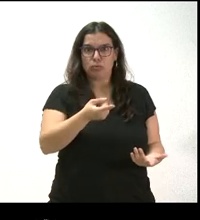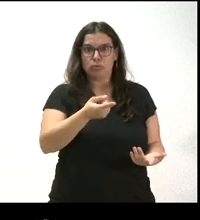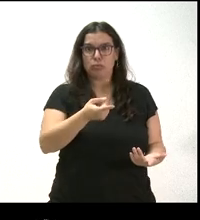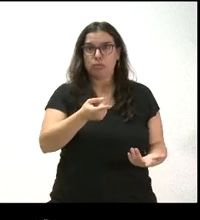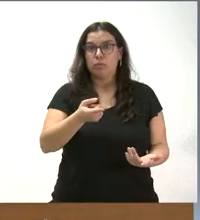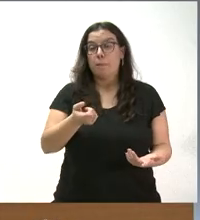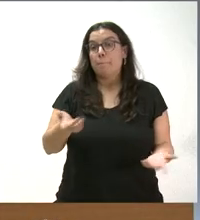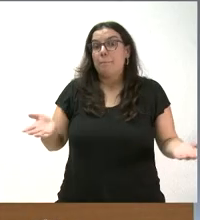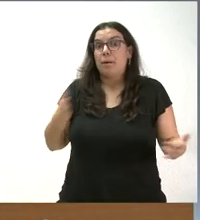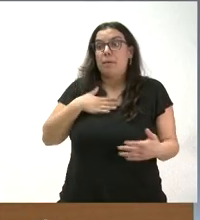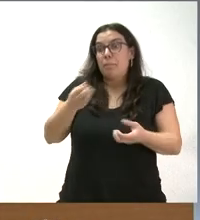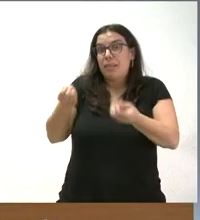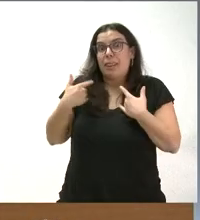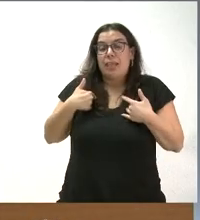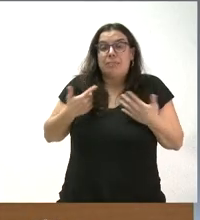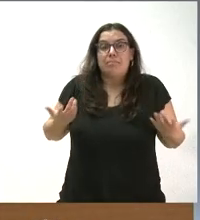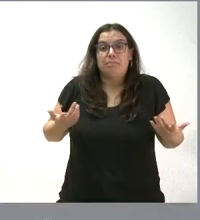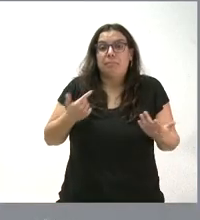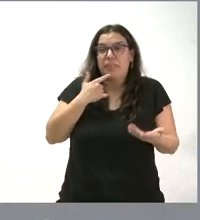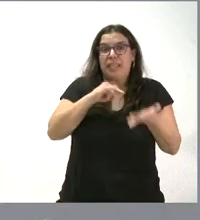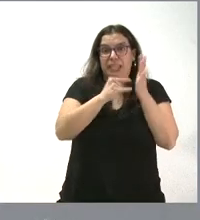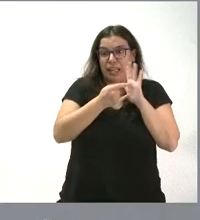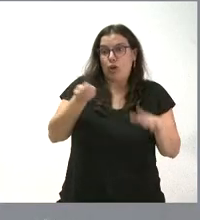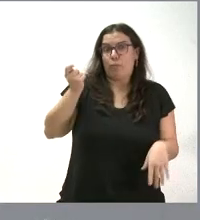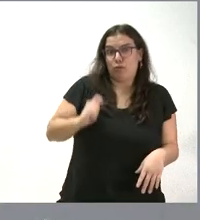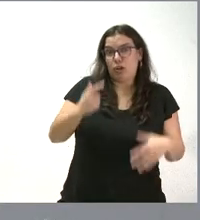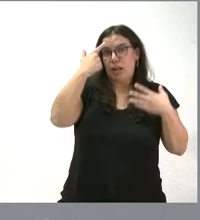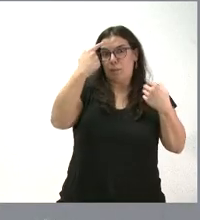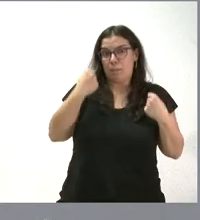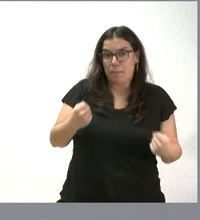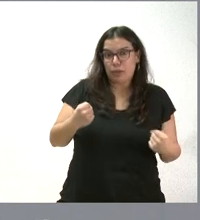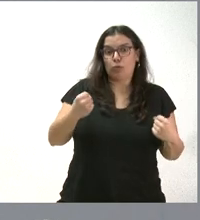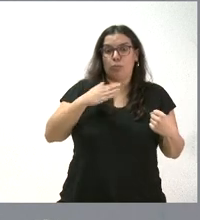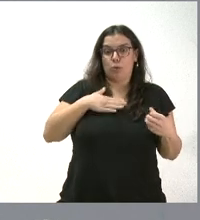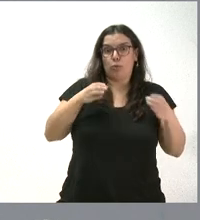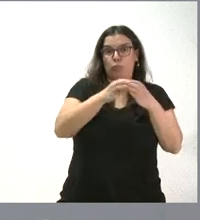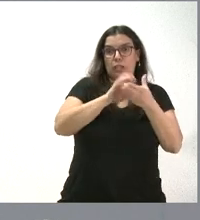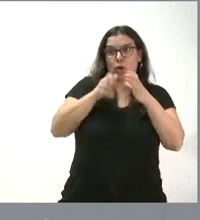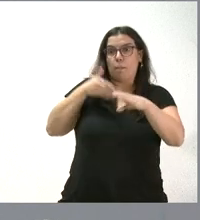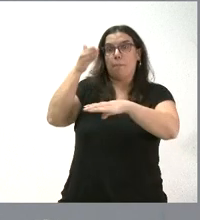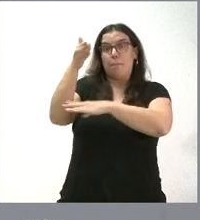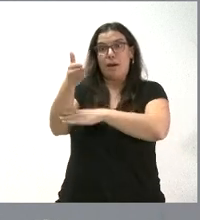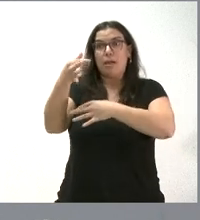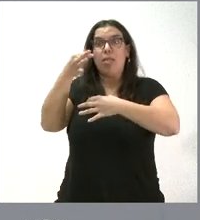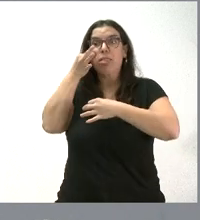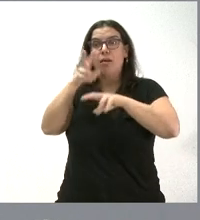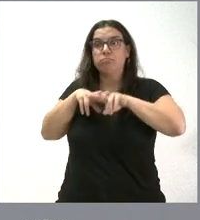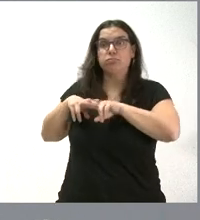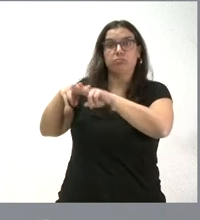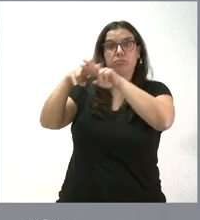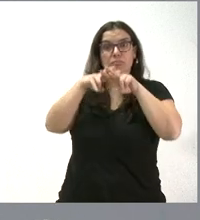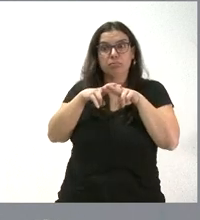Pero a mí me ha transmitido esto, de que hay técnicos profesionales que se dedican a esto por parte de la Junta de Castellón, que han asistido, han examinado la